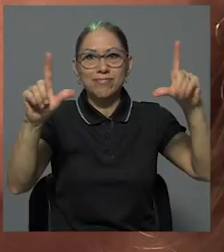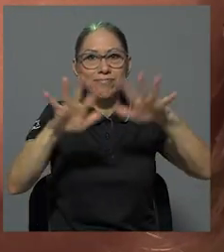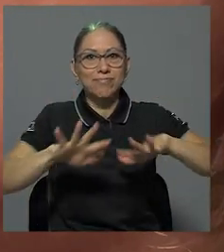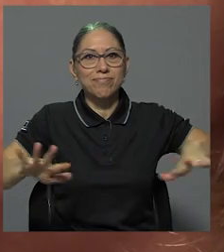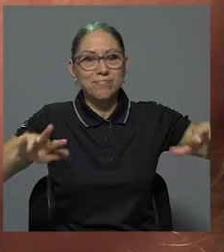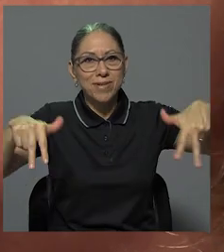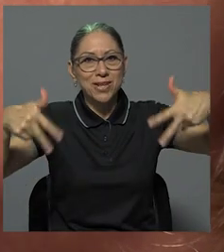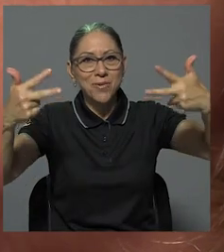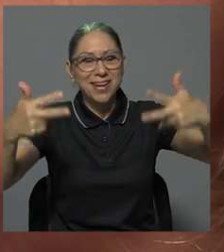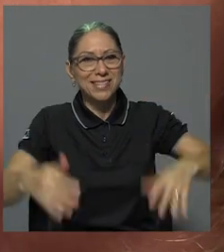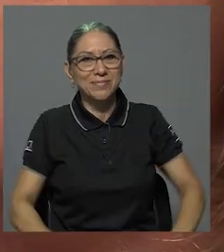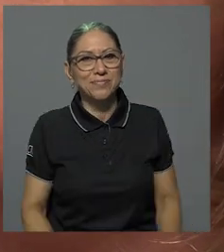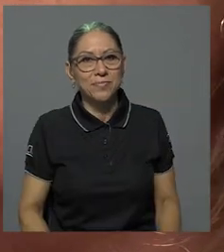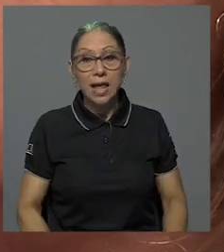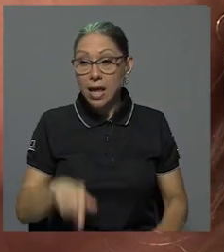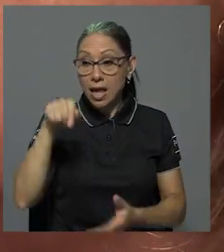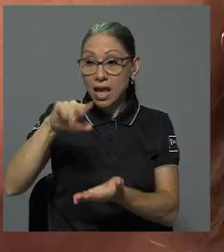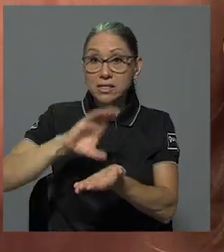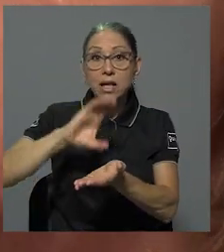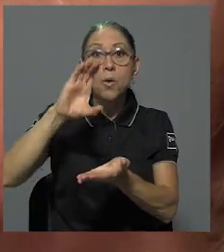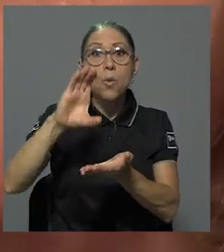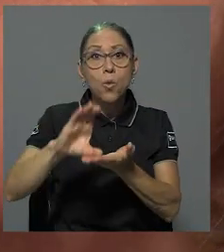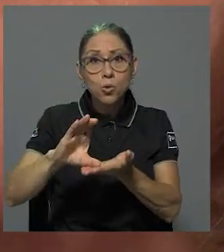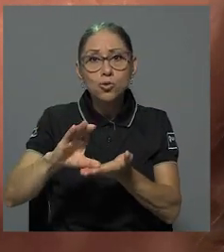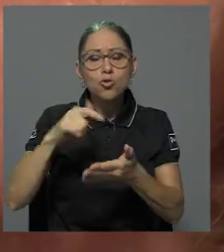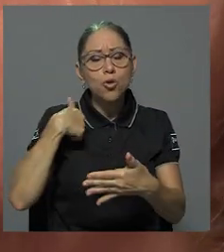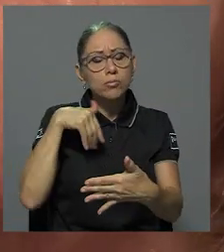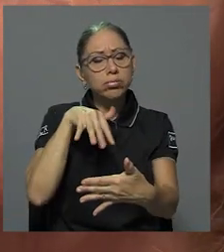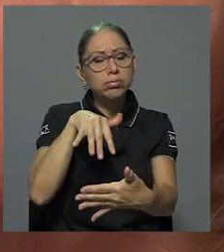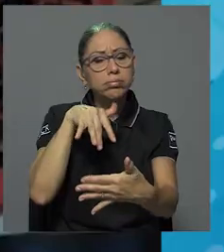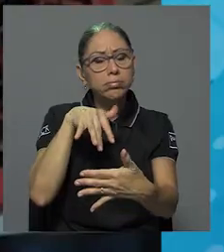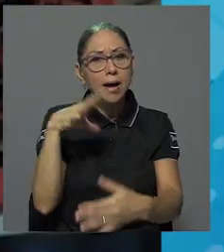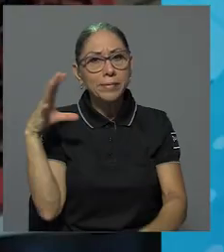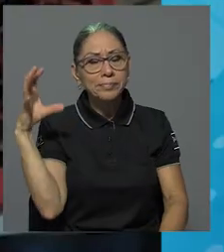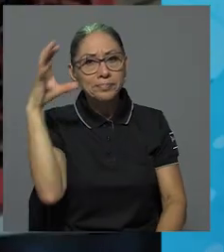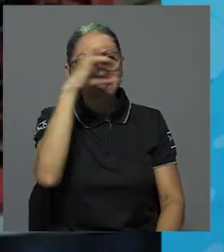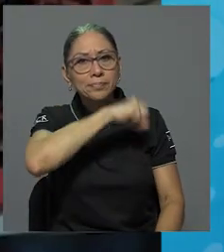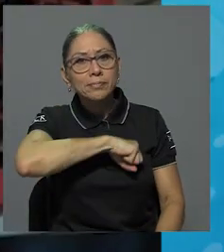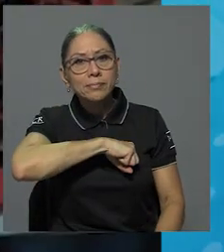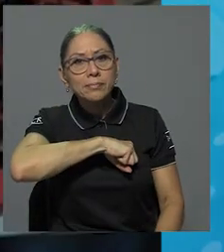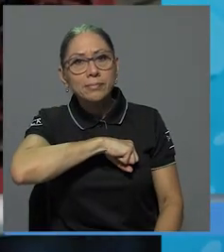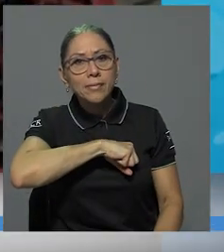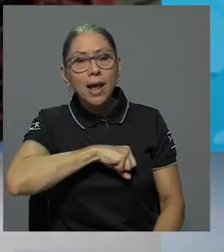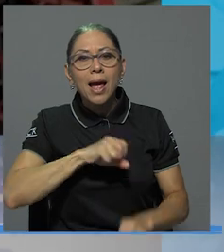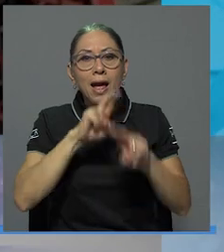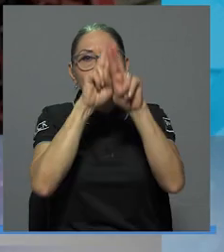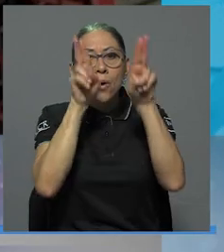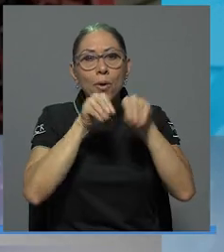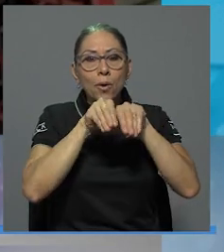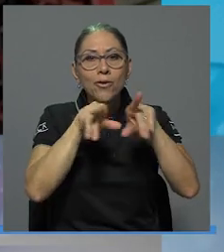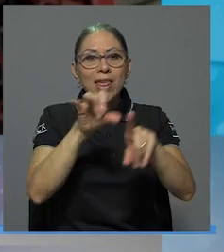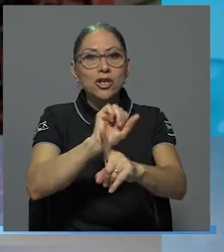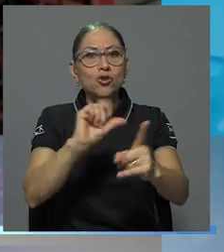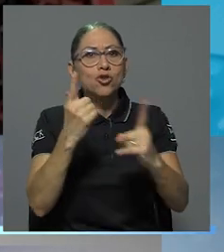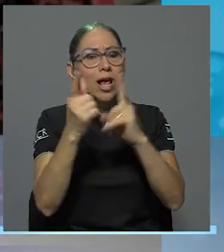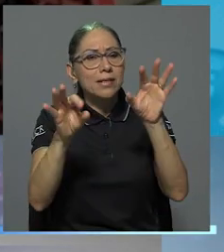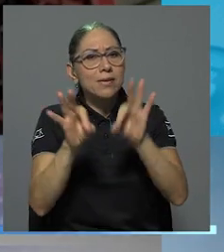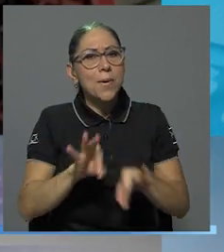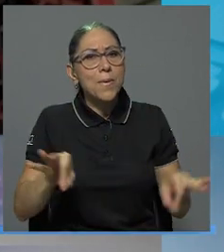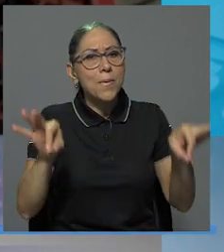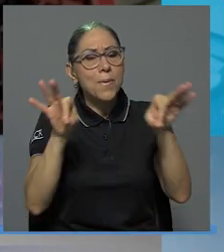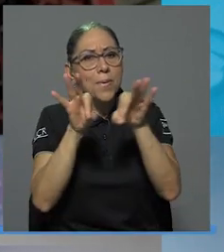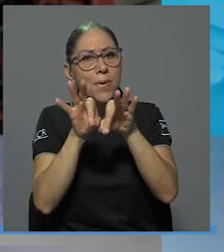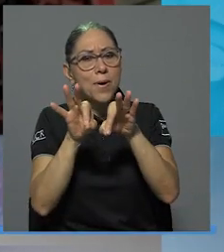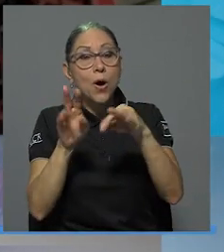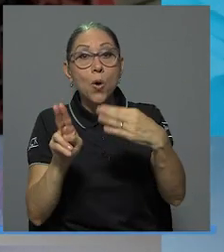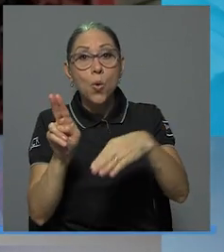En el transcurso de este curso me he dado cuenta, he descubierto que las redes sociales tienen un gran valor y que el uso de las